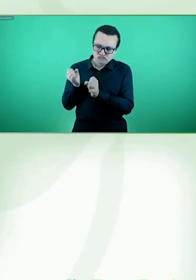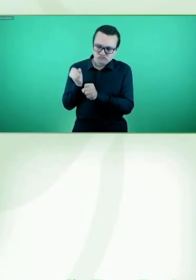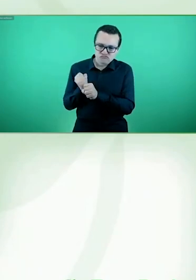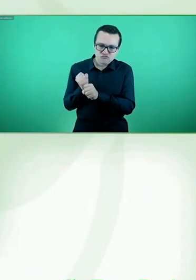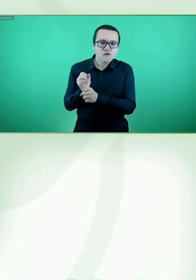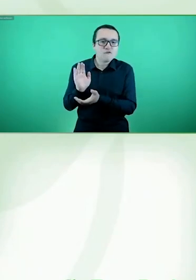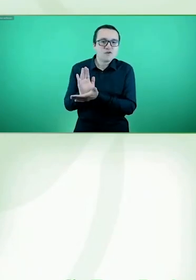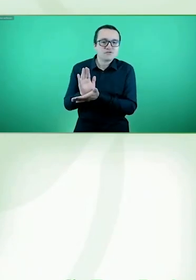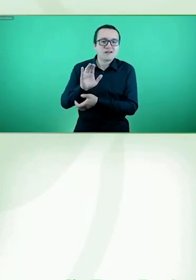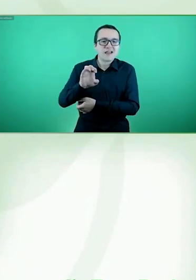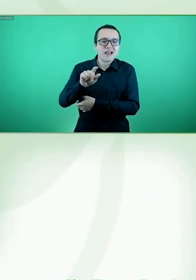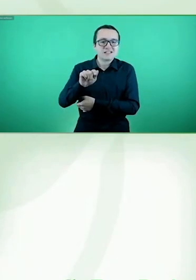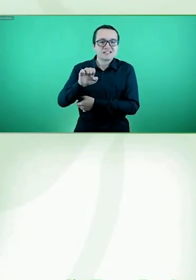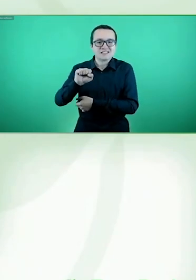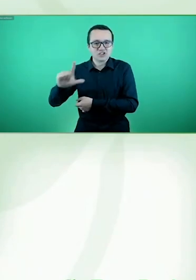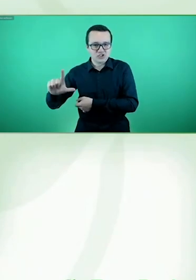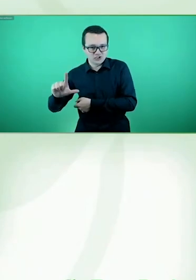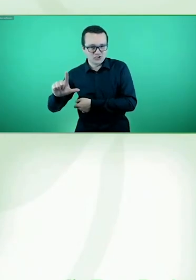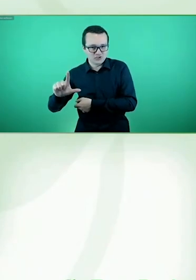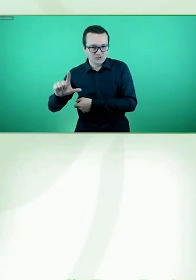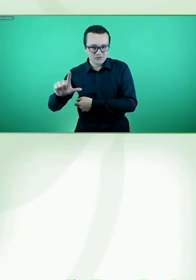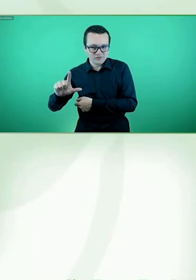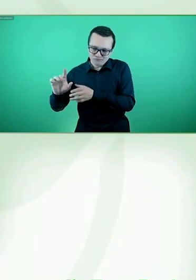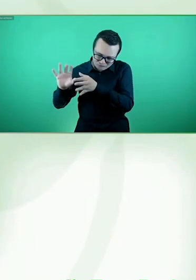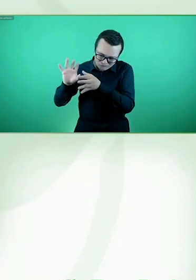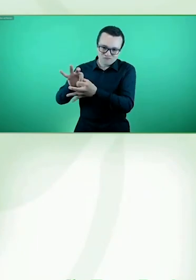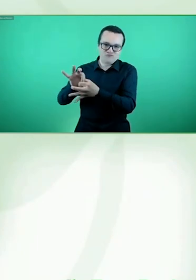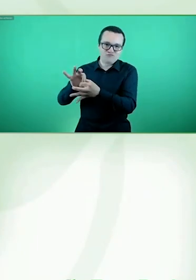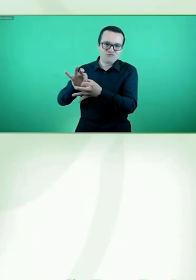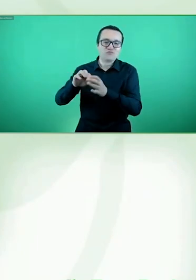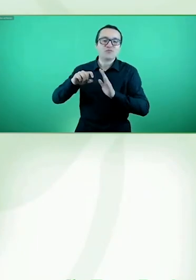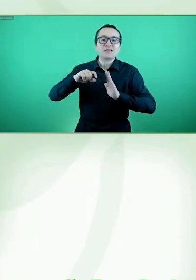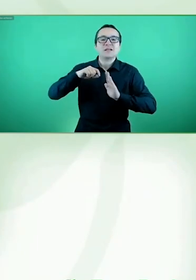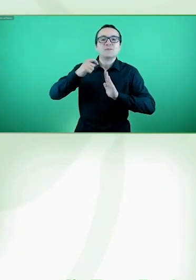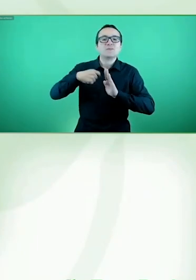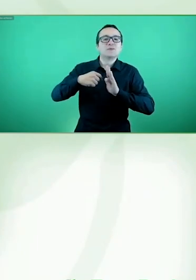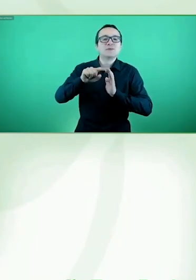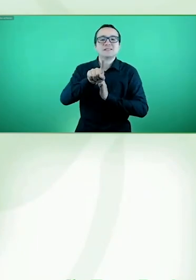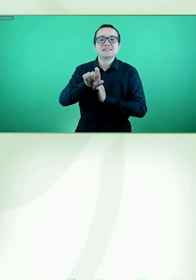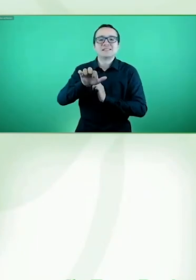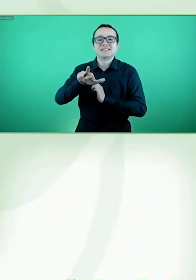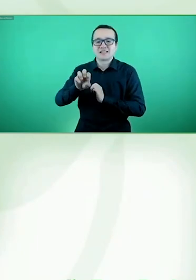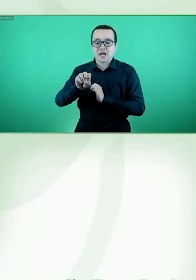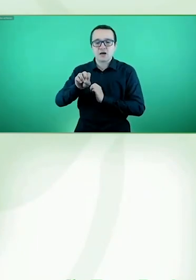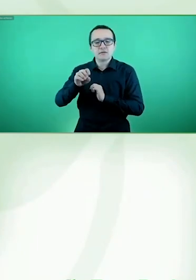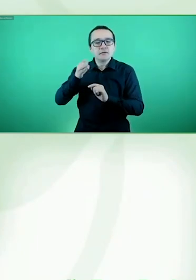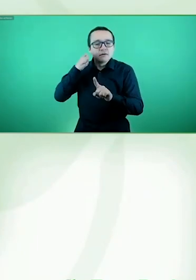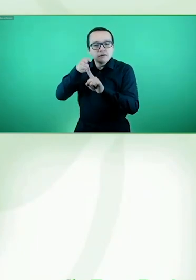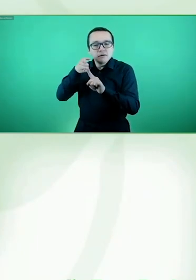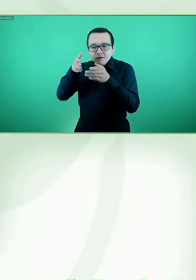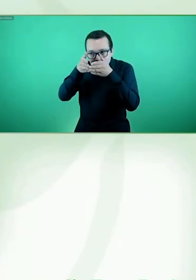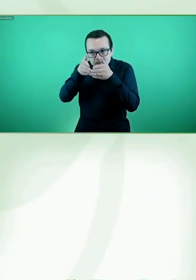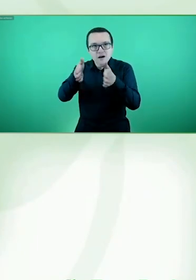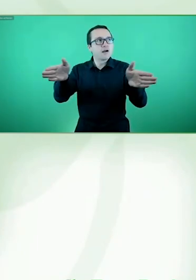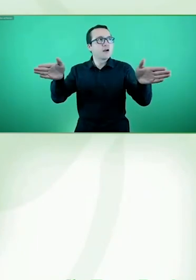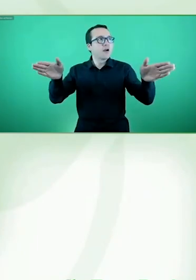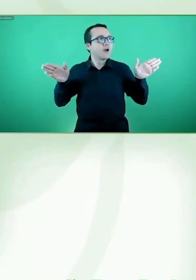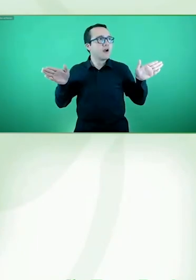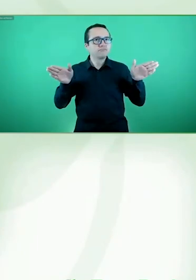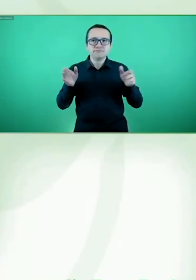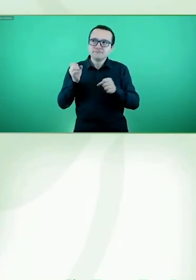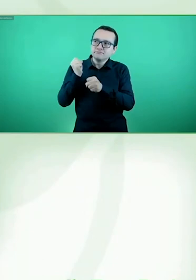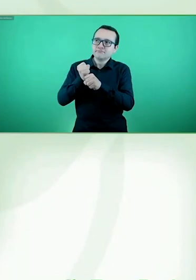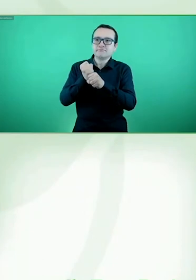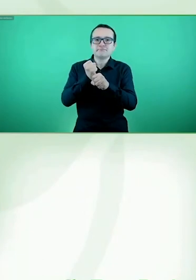Project para ampliar el impacto y trabajar de la mano por un mundo sin barreras con especial énfasis en los países